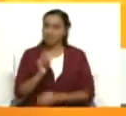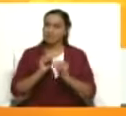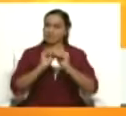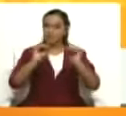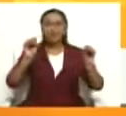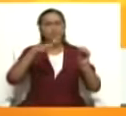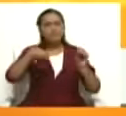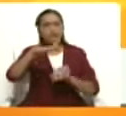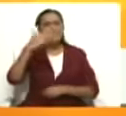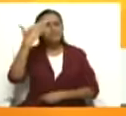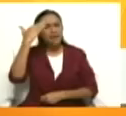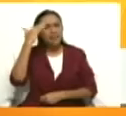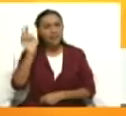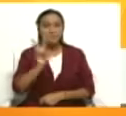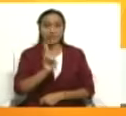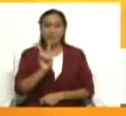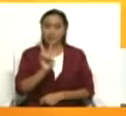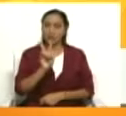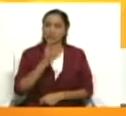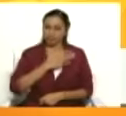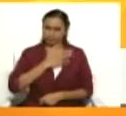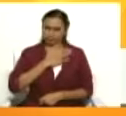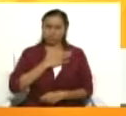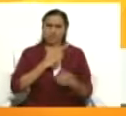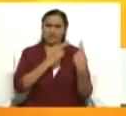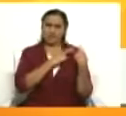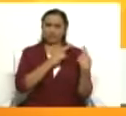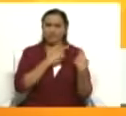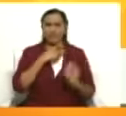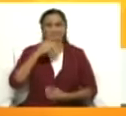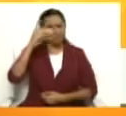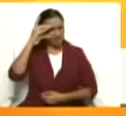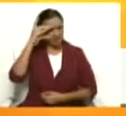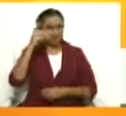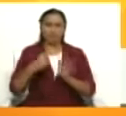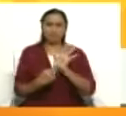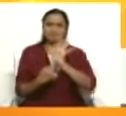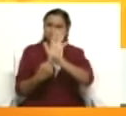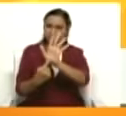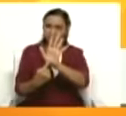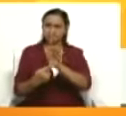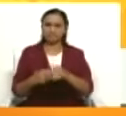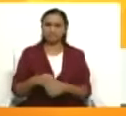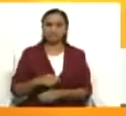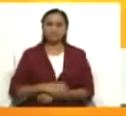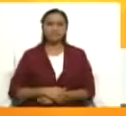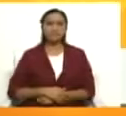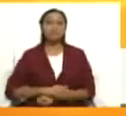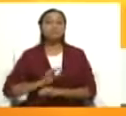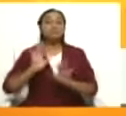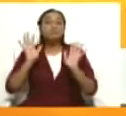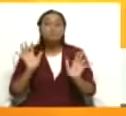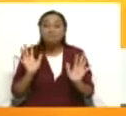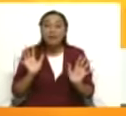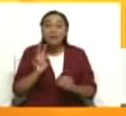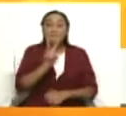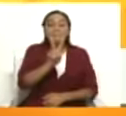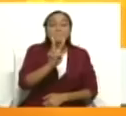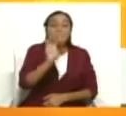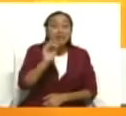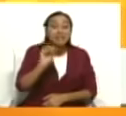país, con mucha responsabilidad lo voy a decir. apenas, apenas el 20%